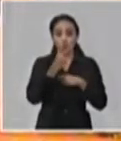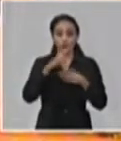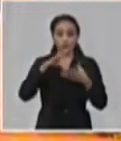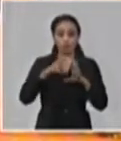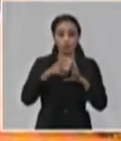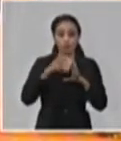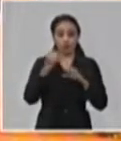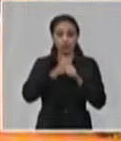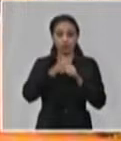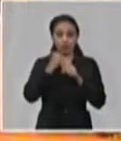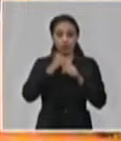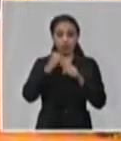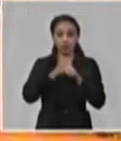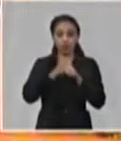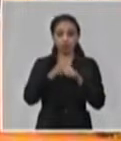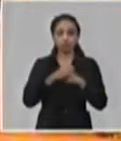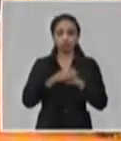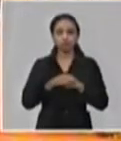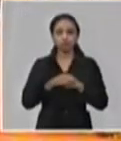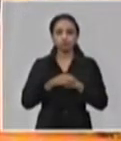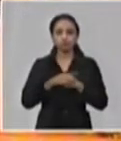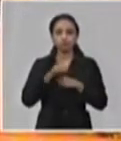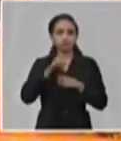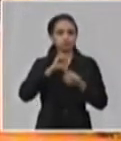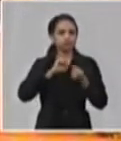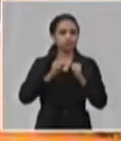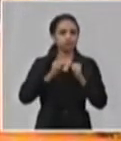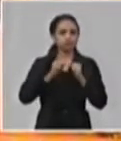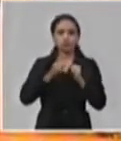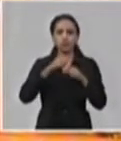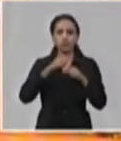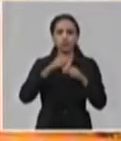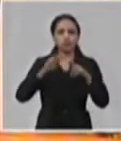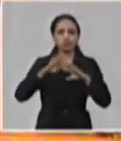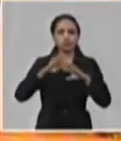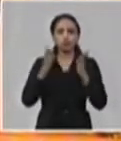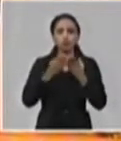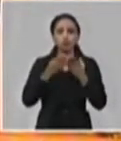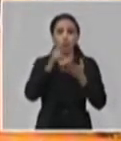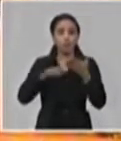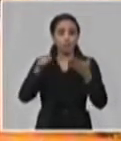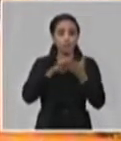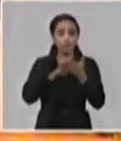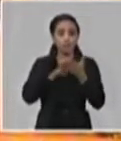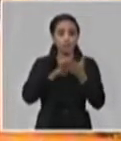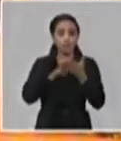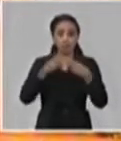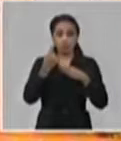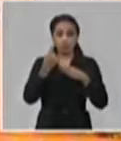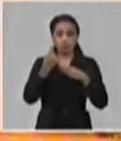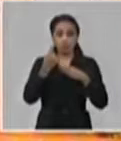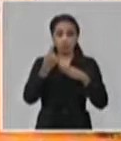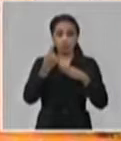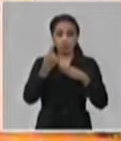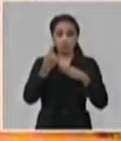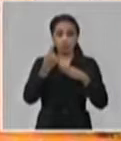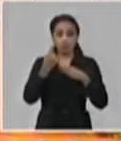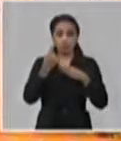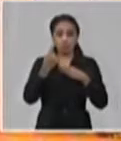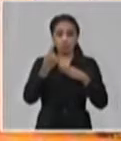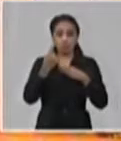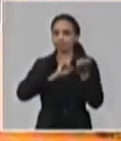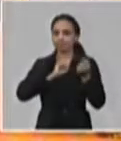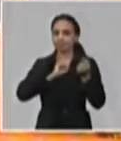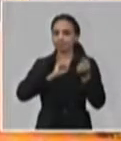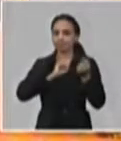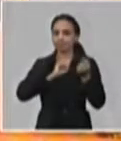de trabajo. Eso está bien contenido con acciones completas en el plan que hemos estado elaborando en un primer momento, extremando todas las medidas, como bien se